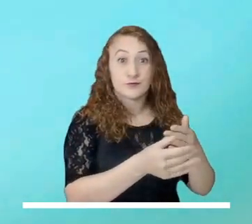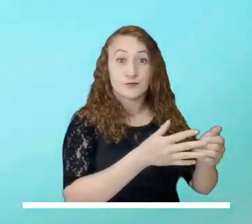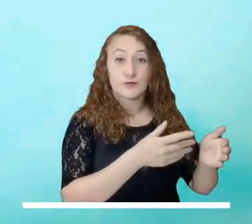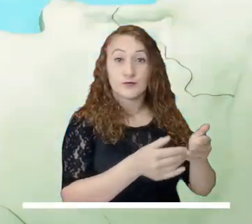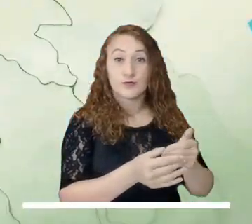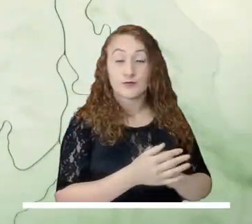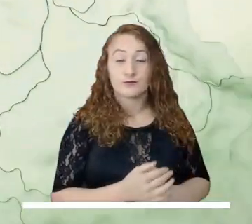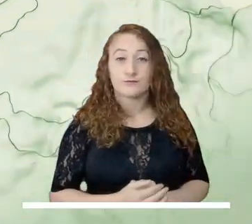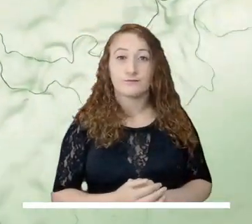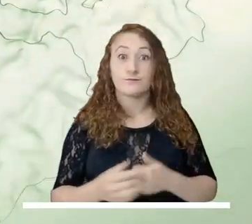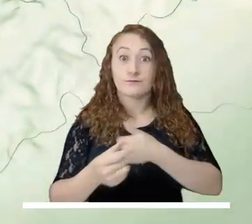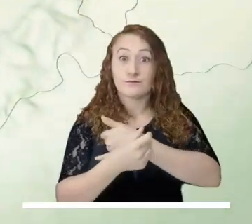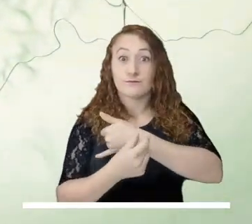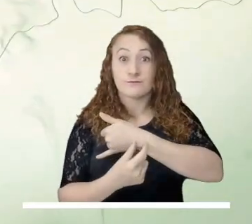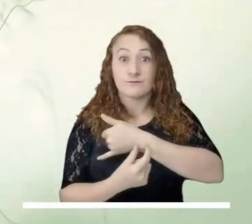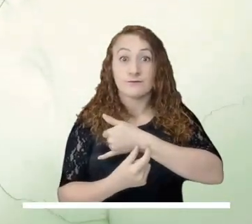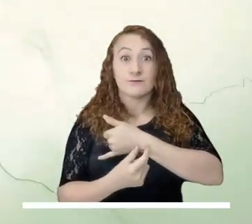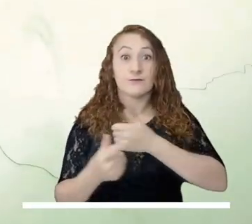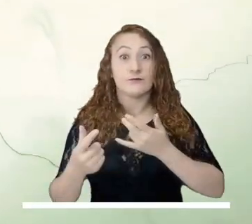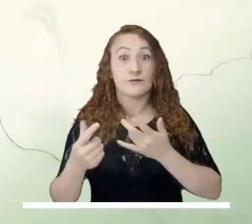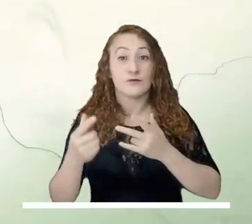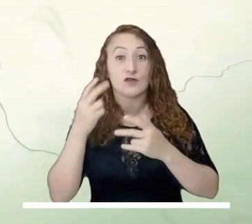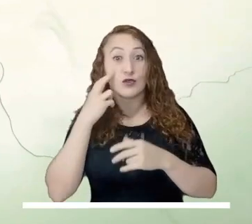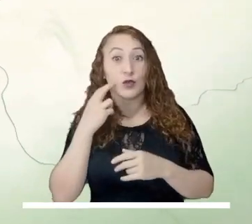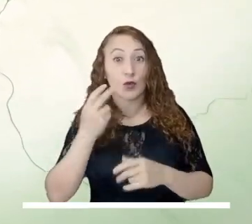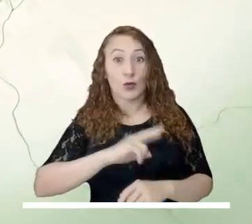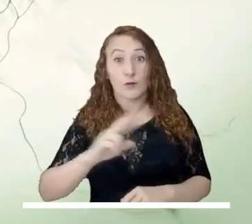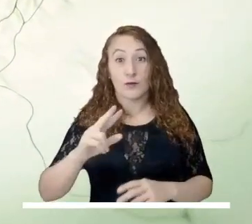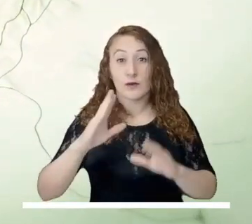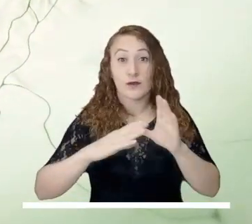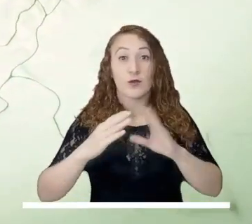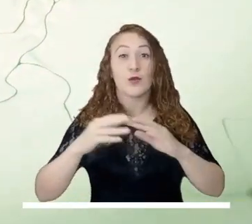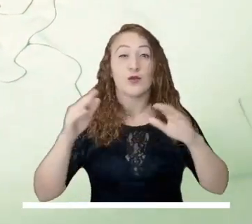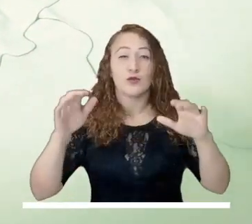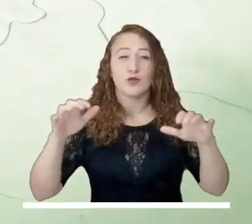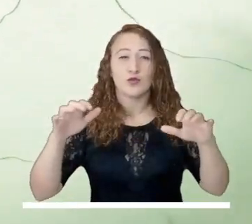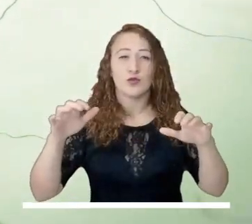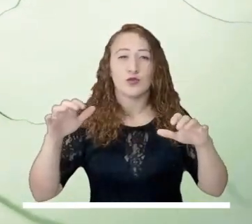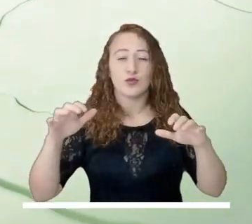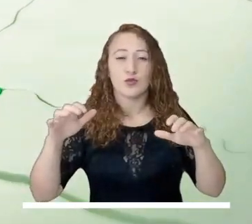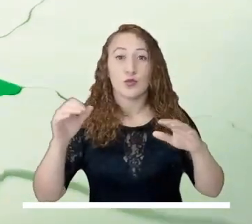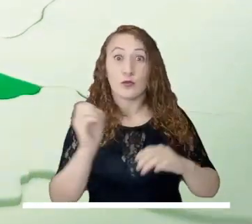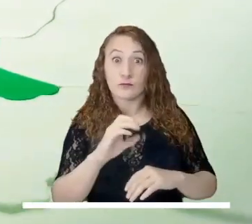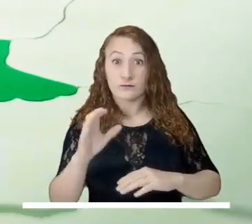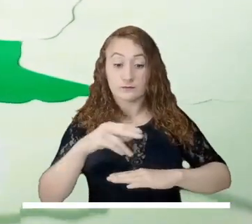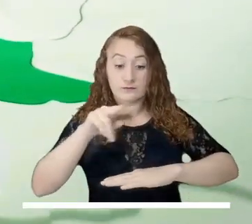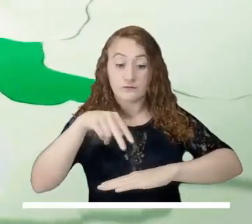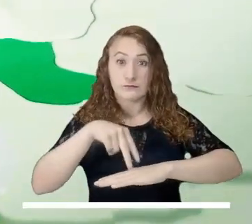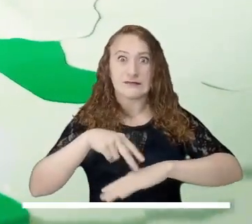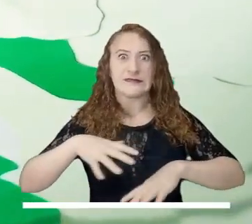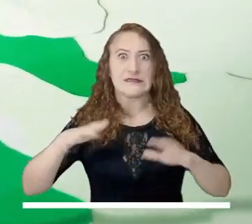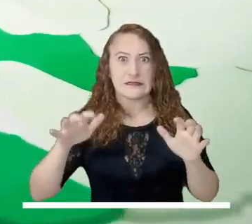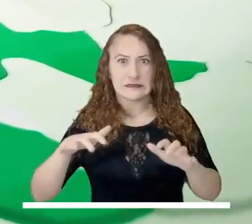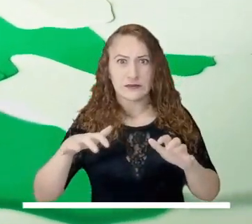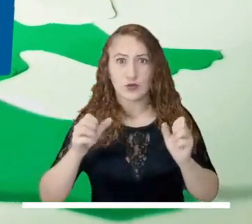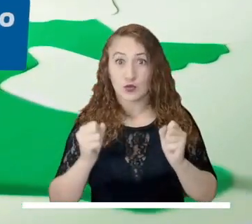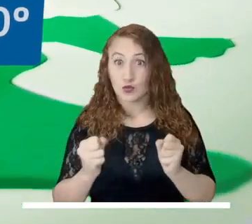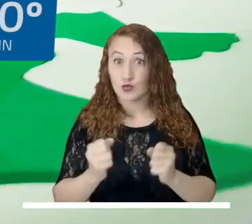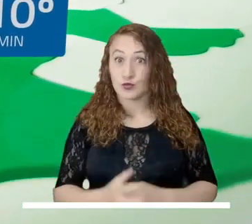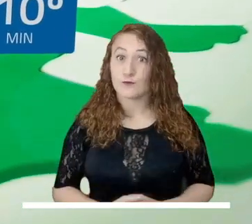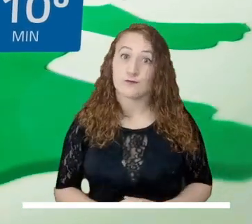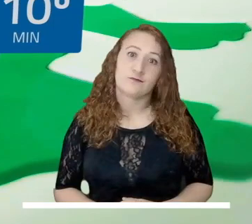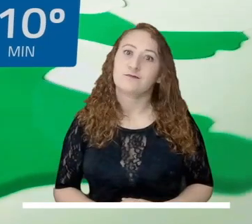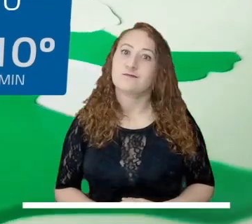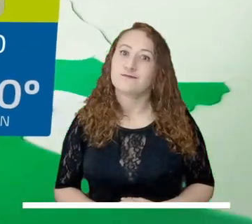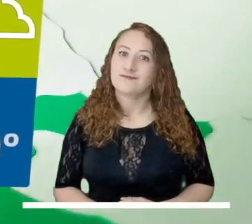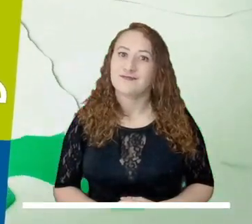corta duración en las islas. Durante las horas de la mañana se prevé una densa nubosidad sobre el Pacífico, acompañada de probables lluvias en el